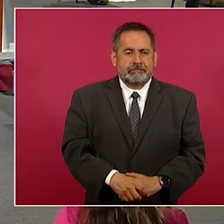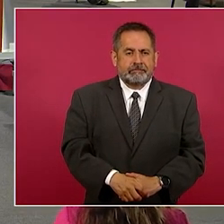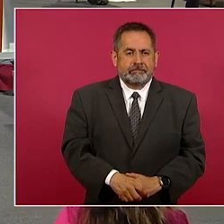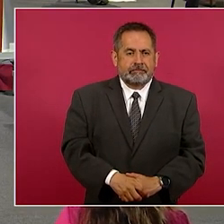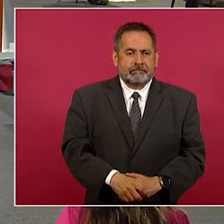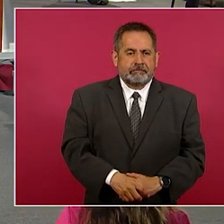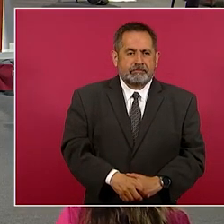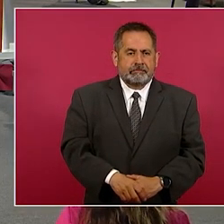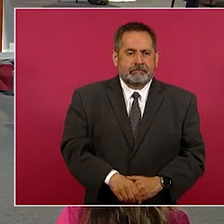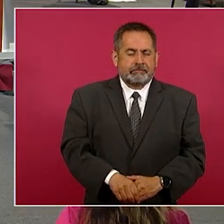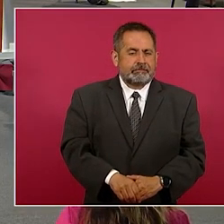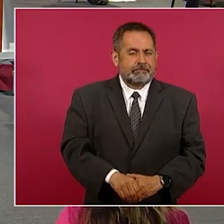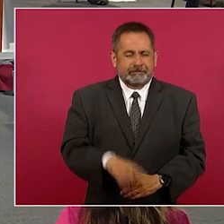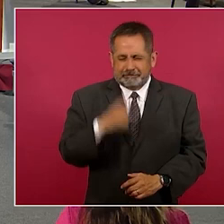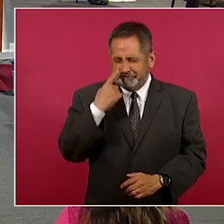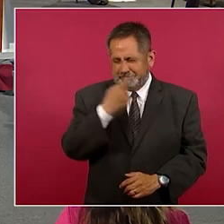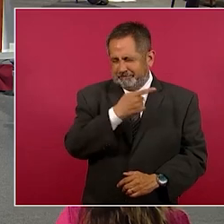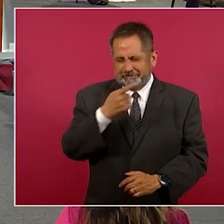es para que vean el nivel